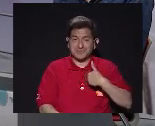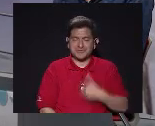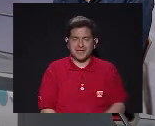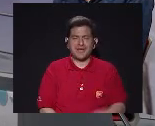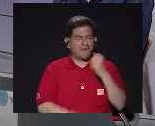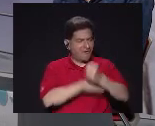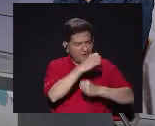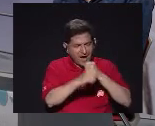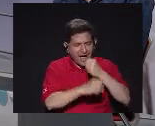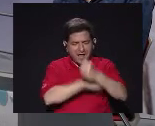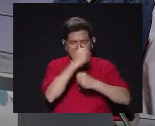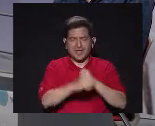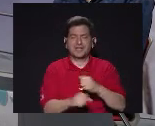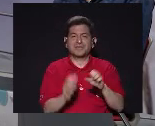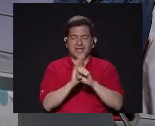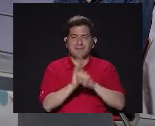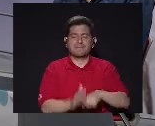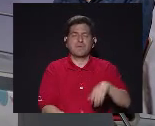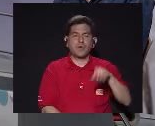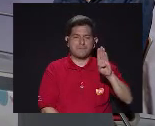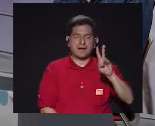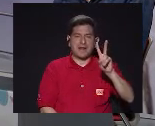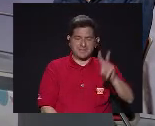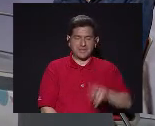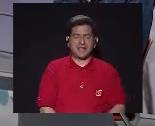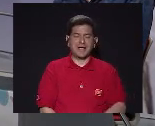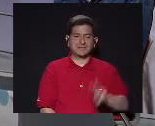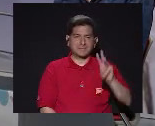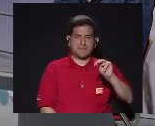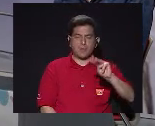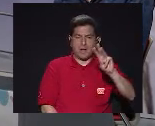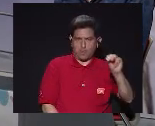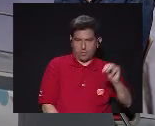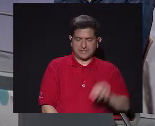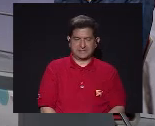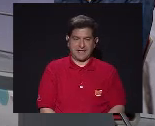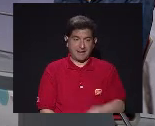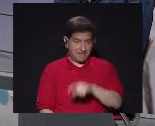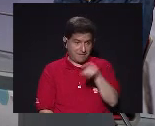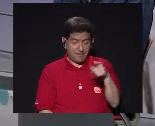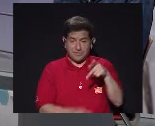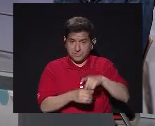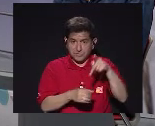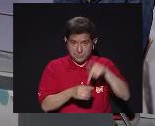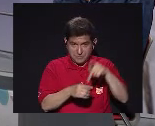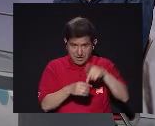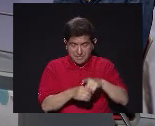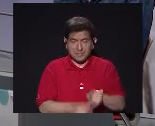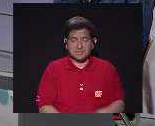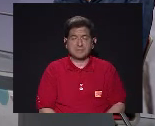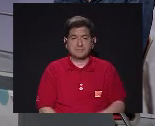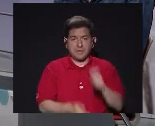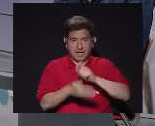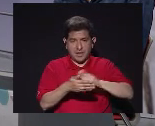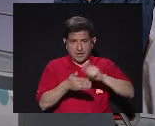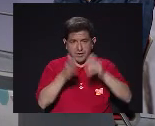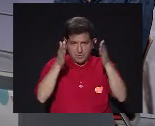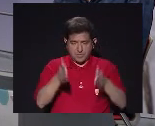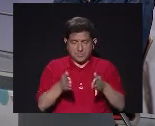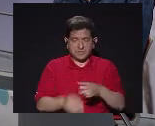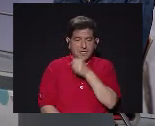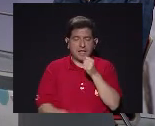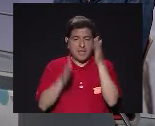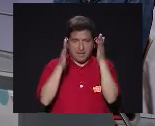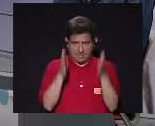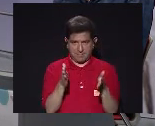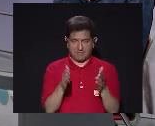De tantos años Como Bernal Como Manuel Monestel Como todos Muchos de ellos De los que participaron Como compositores Cantautores